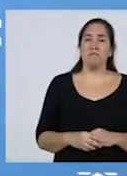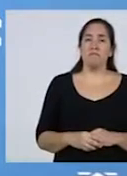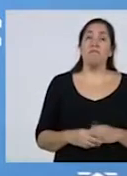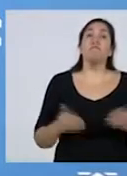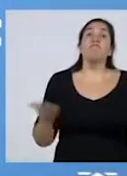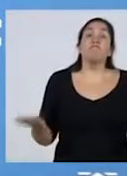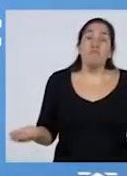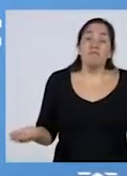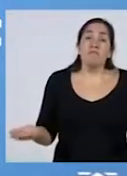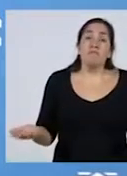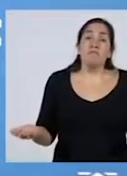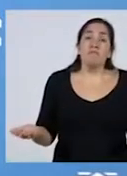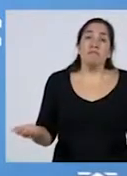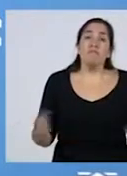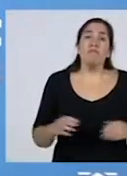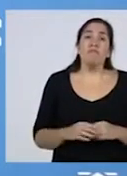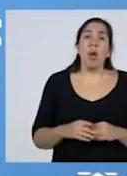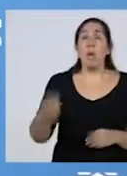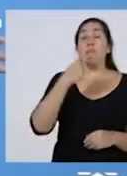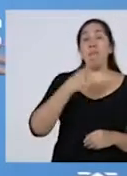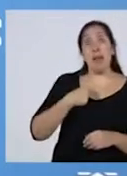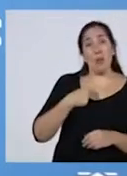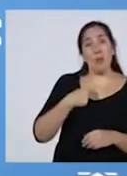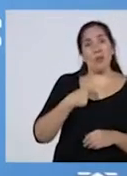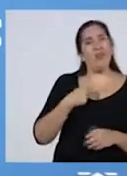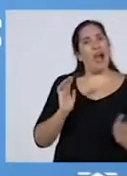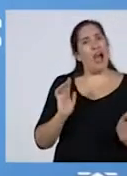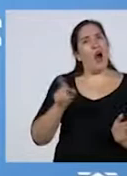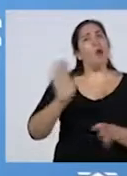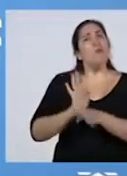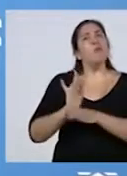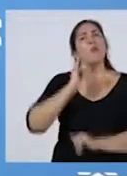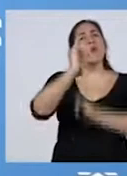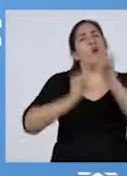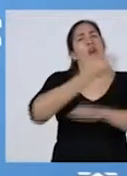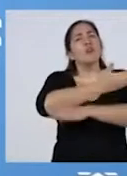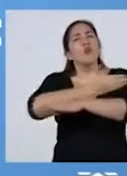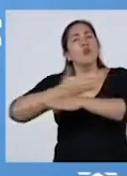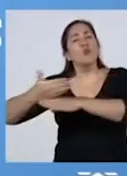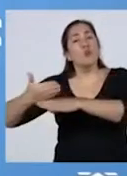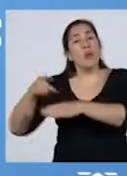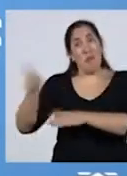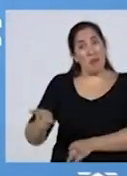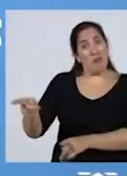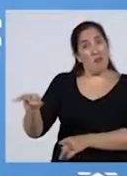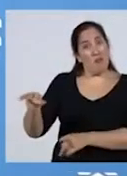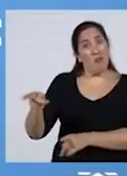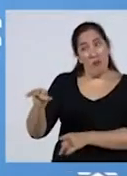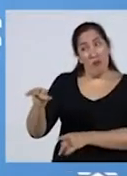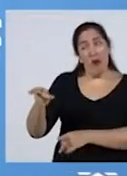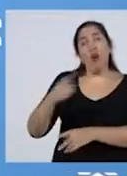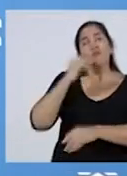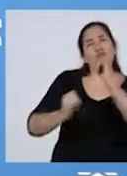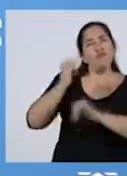no fue una pregunta tal vez, si fue una descripción. Yo creo que esa descripción, Roberto, que vos hacés